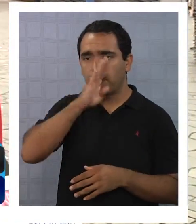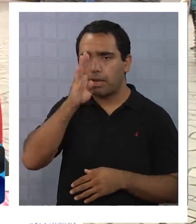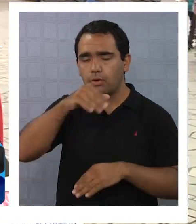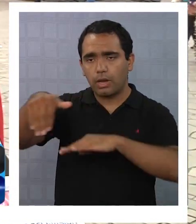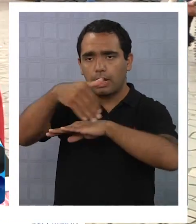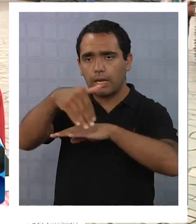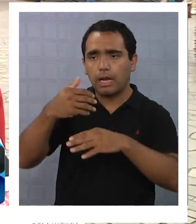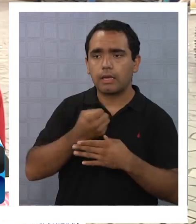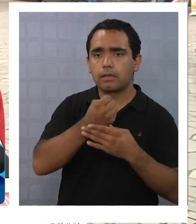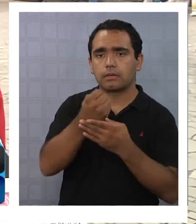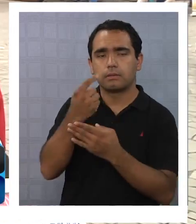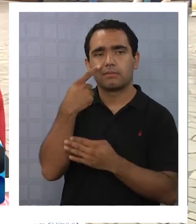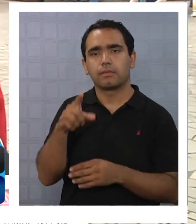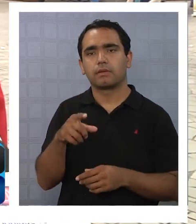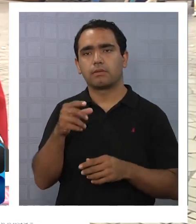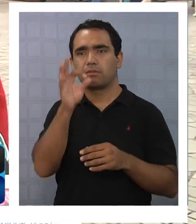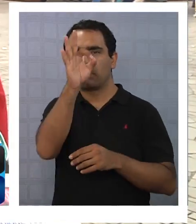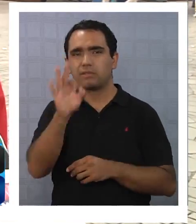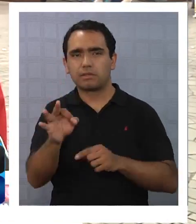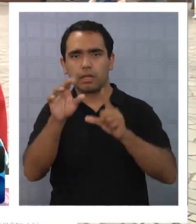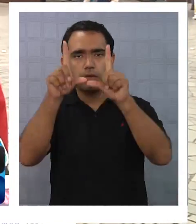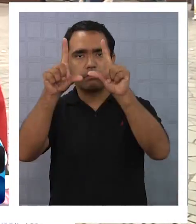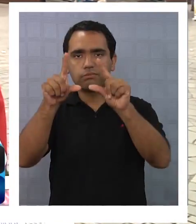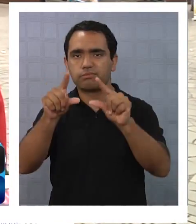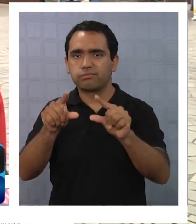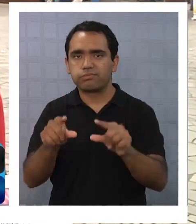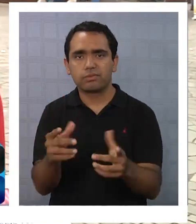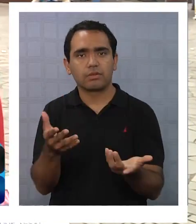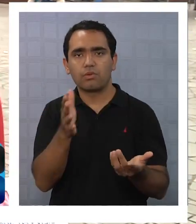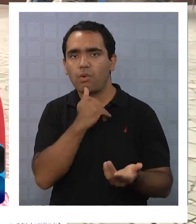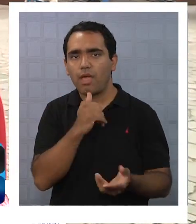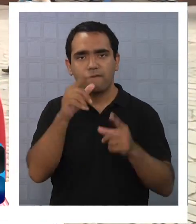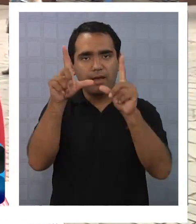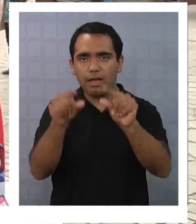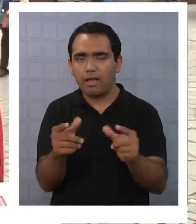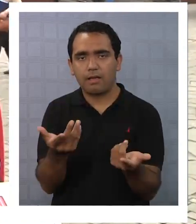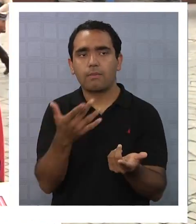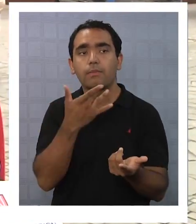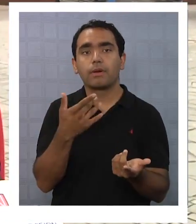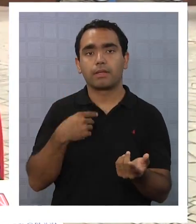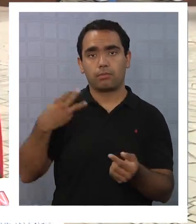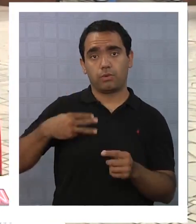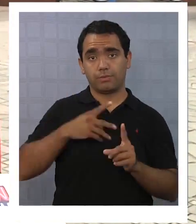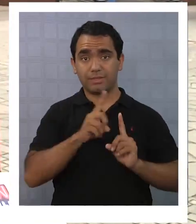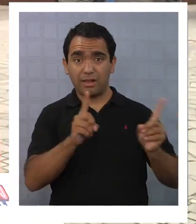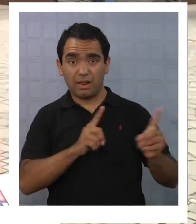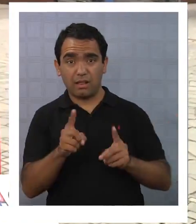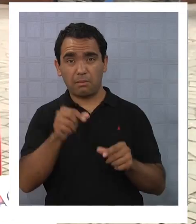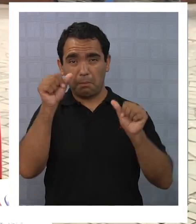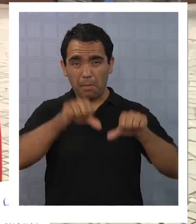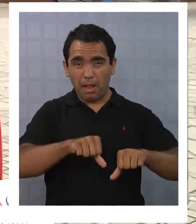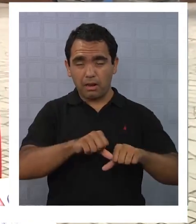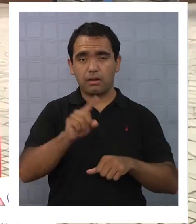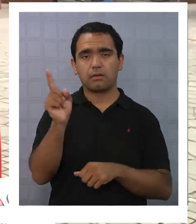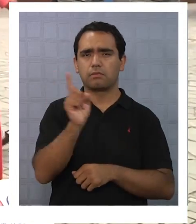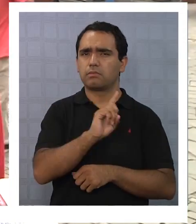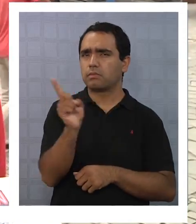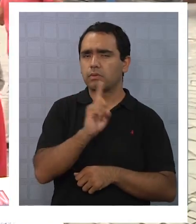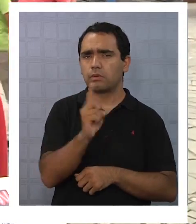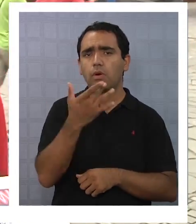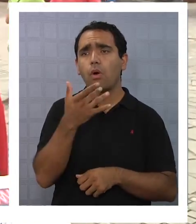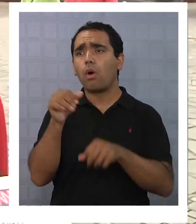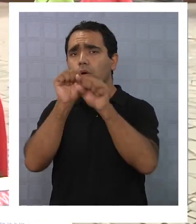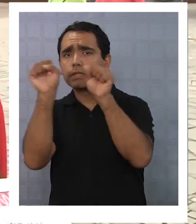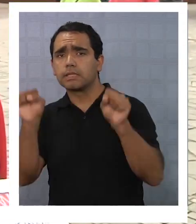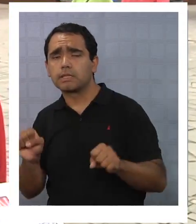pero lamentablemente la cifra no baja. No baja, y no baja no por una mala gestión del municipio, no baja no por una mala gestión